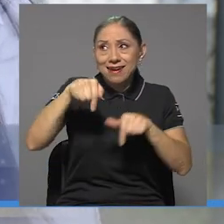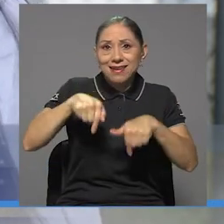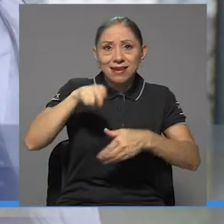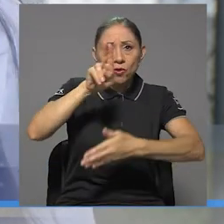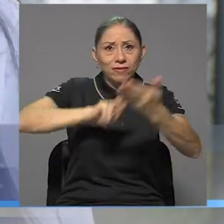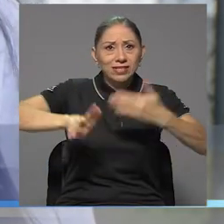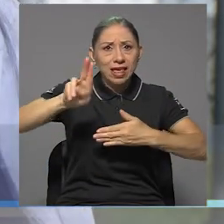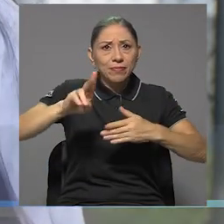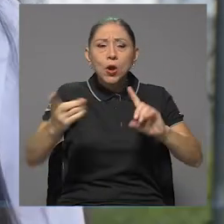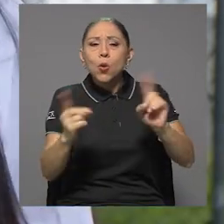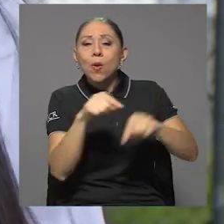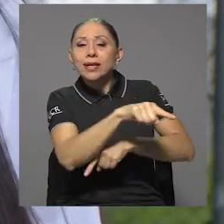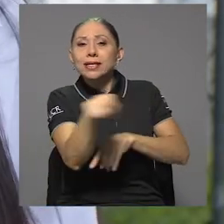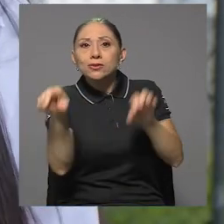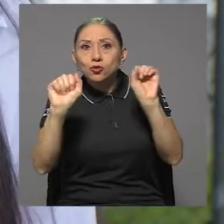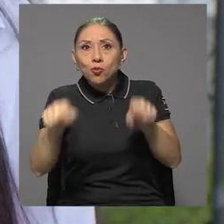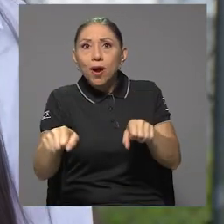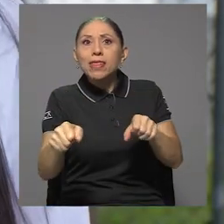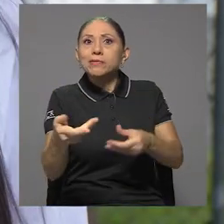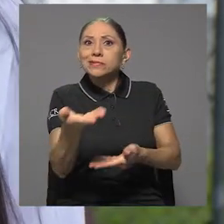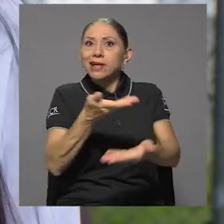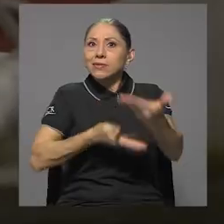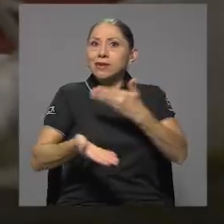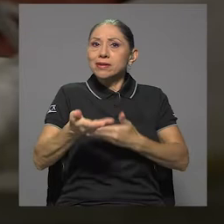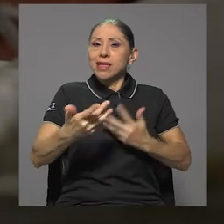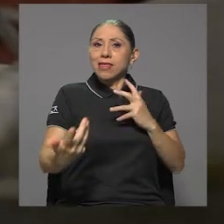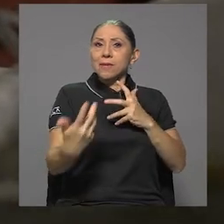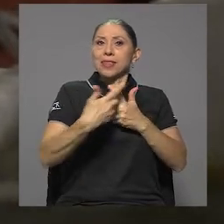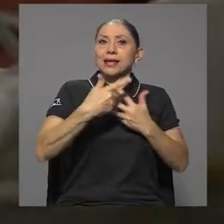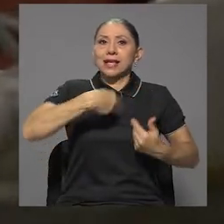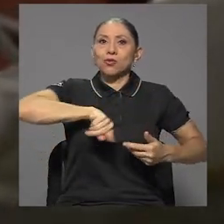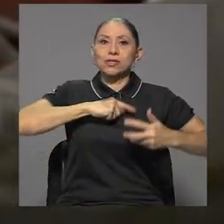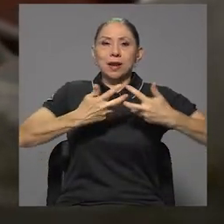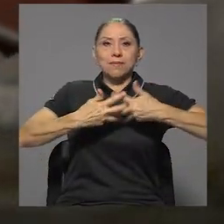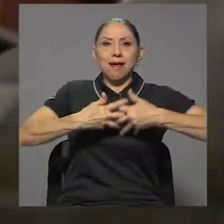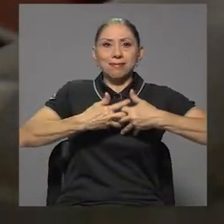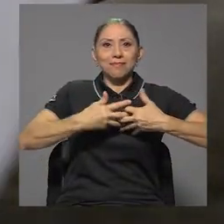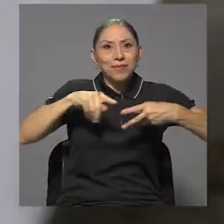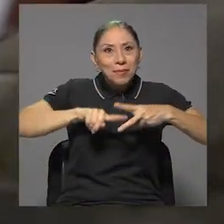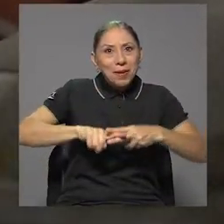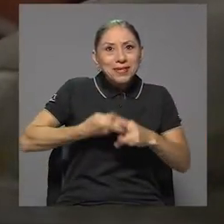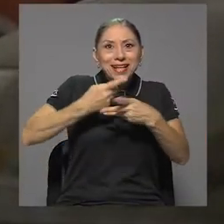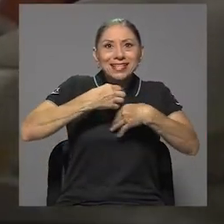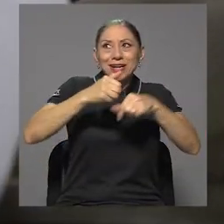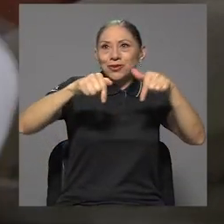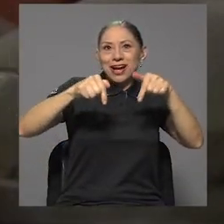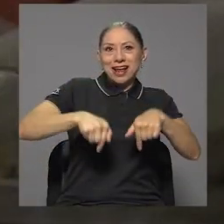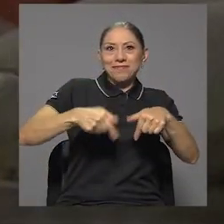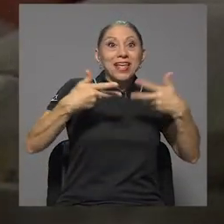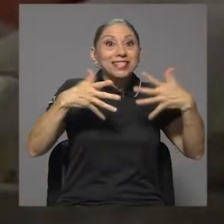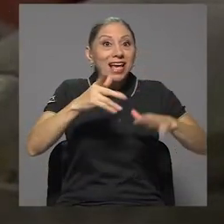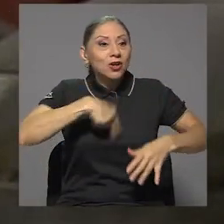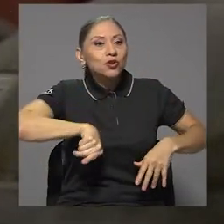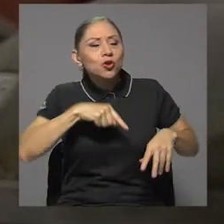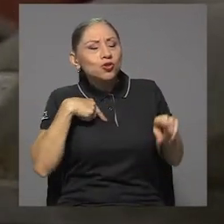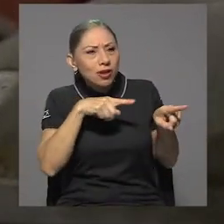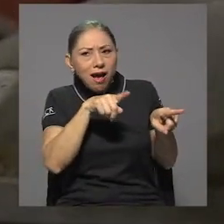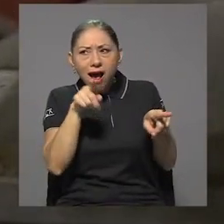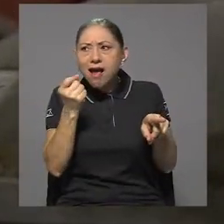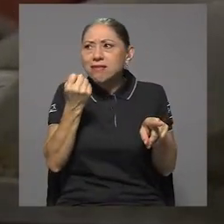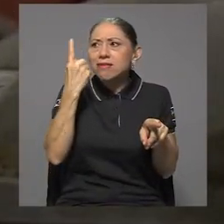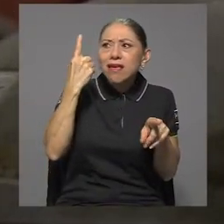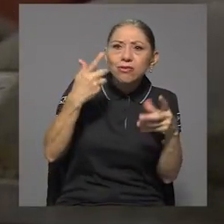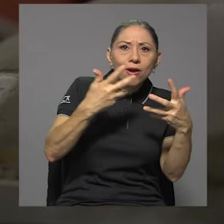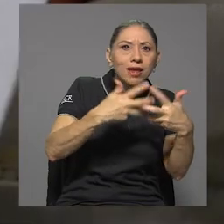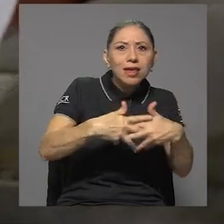y cuáles pueden servirnos y adaptarse a nuestra planta para empezar a producirlos. Nos encontramos ya entendiendo los equipos, entendiendo